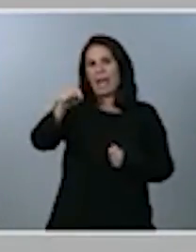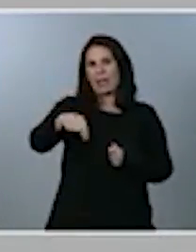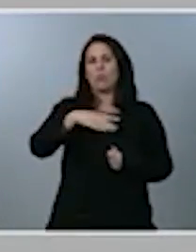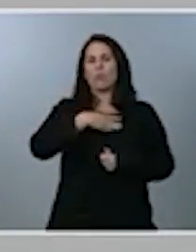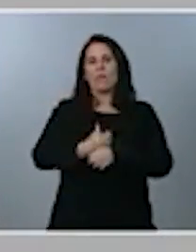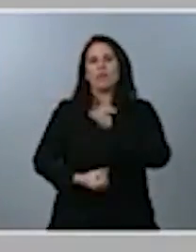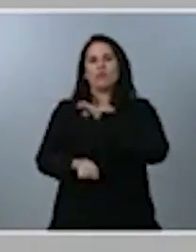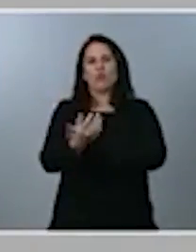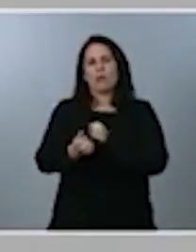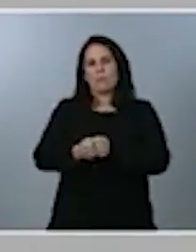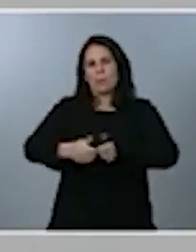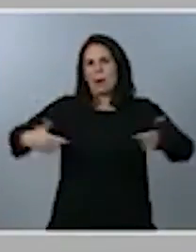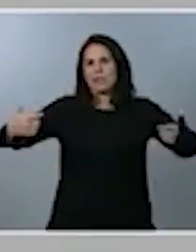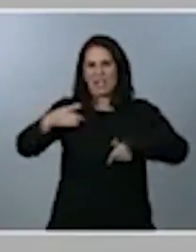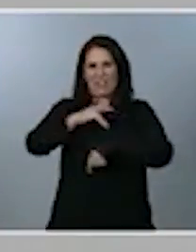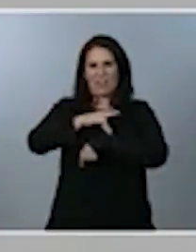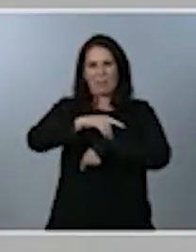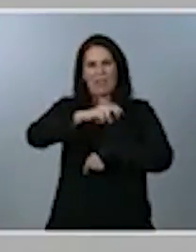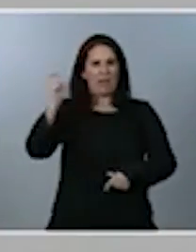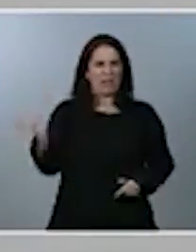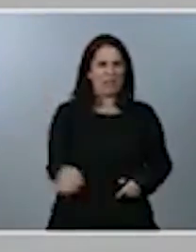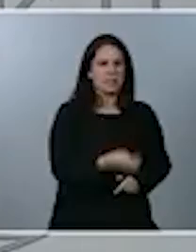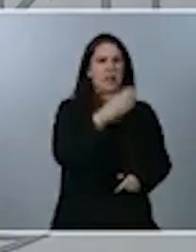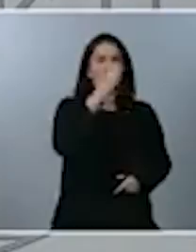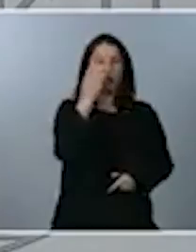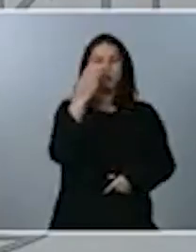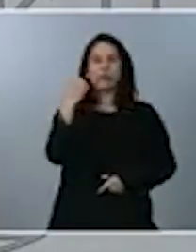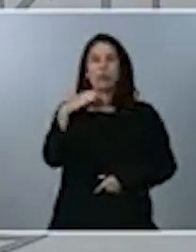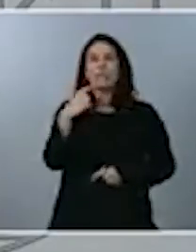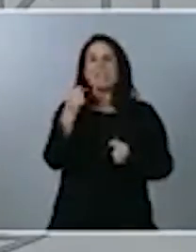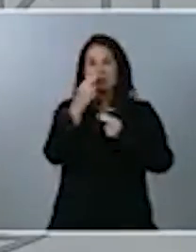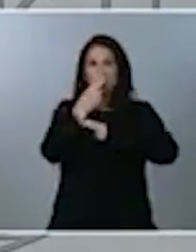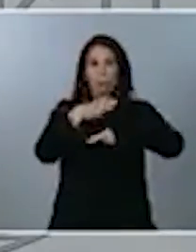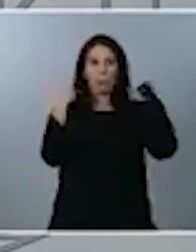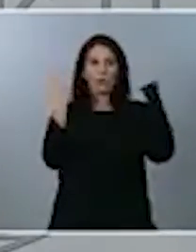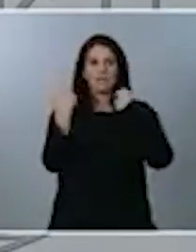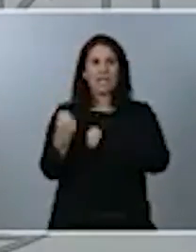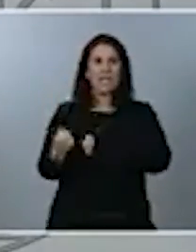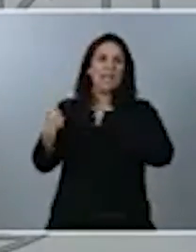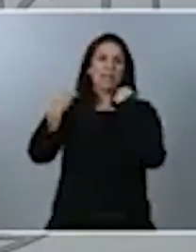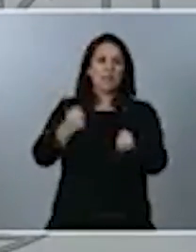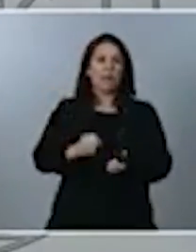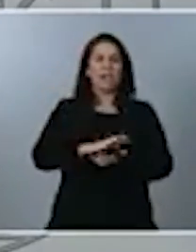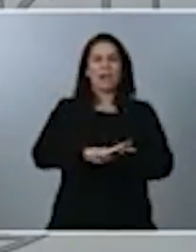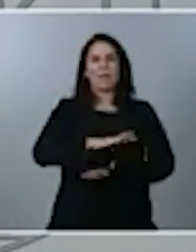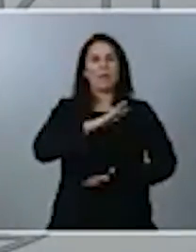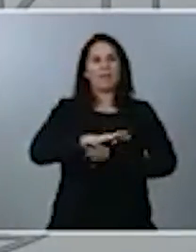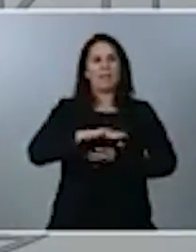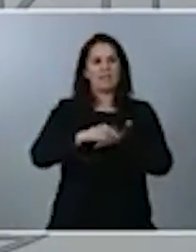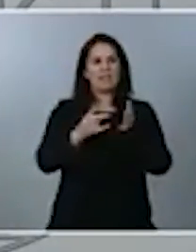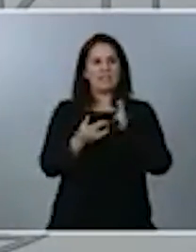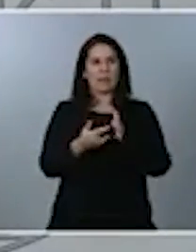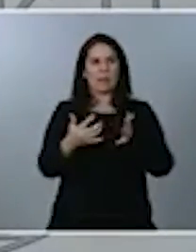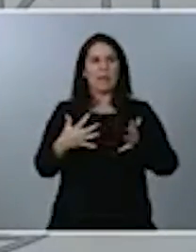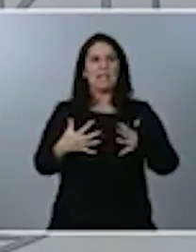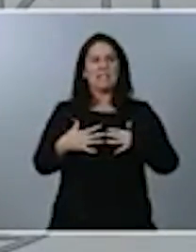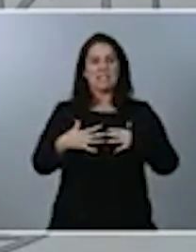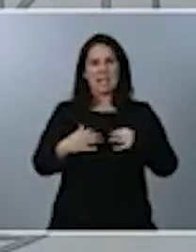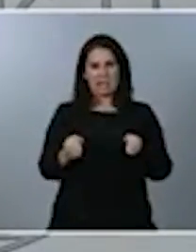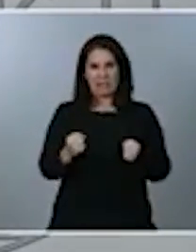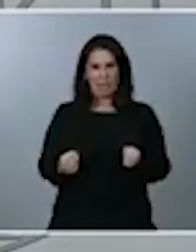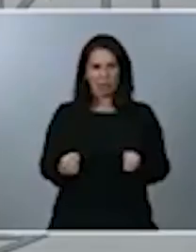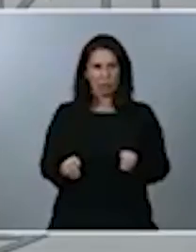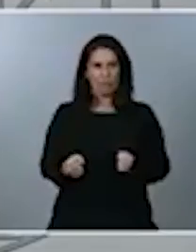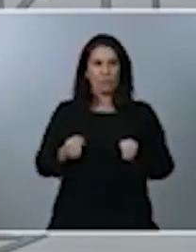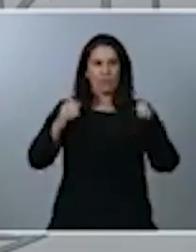Por eso, estas cuentas públicas refuerzan las capacidades en el sistema sanitario ante esta pandemia, mejorando la